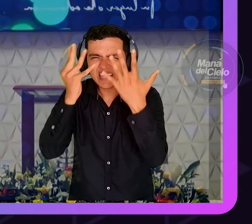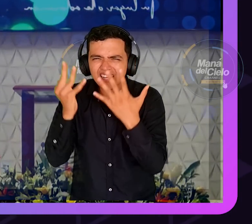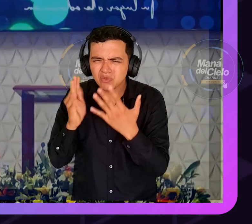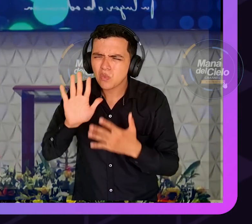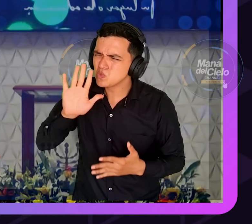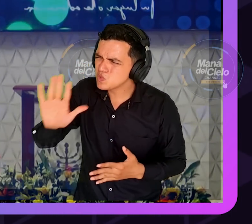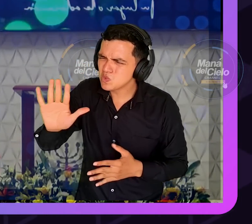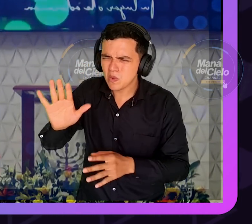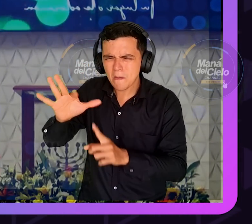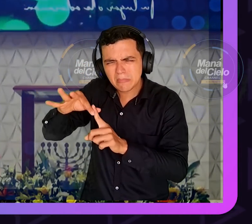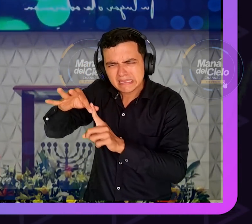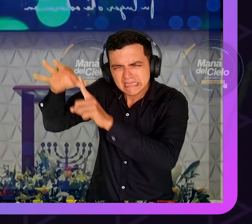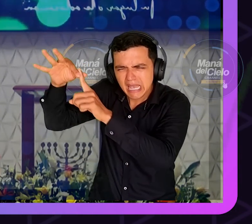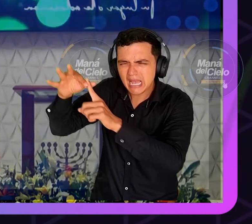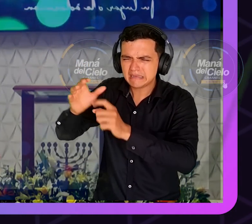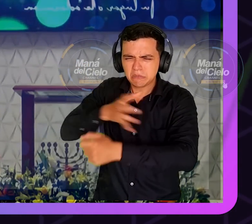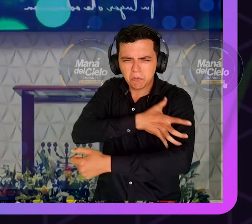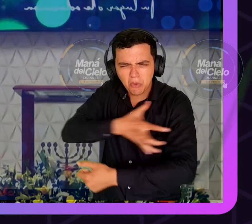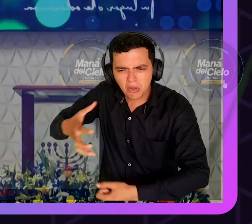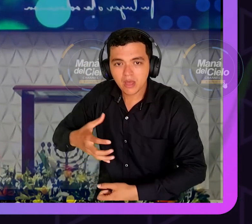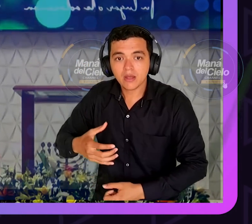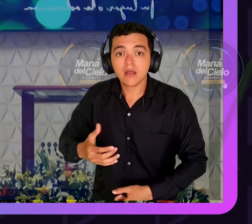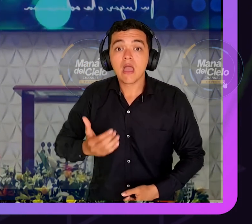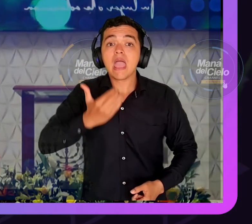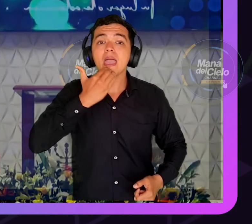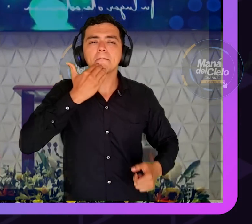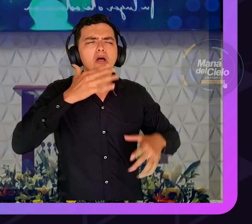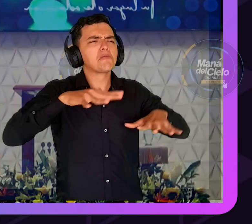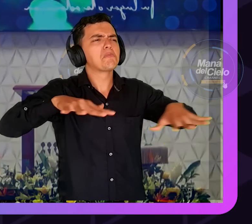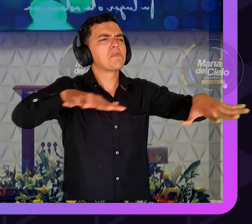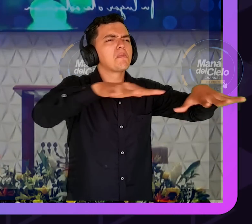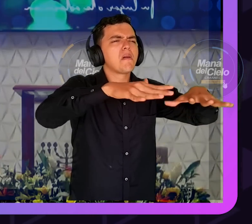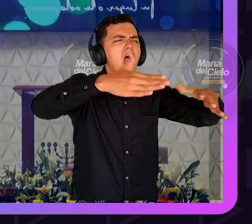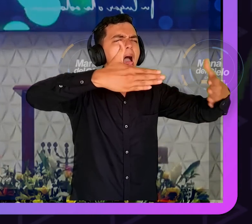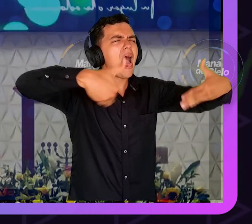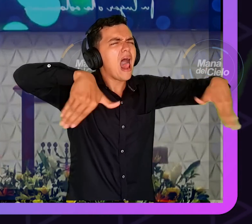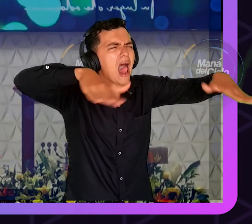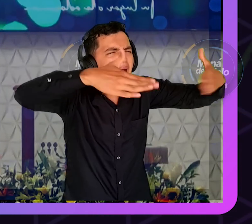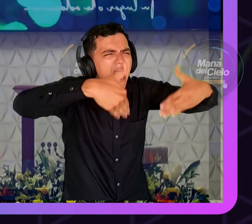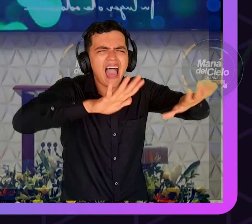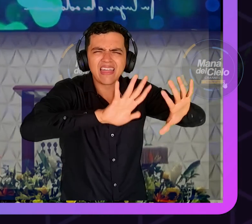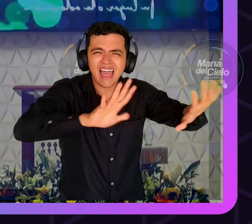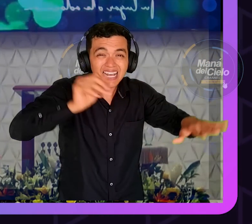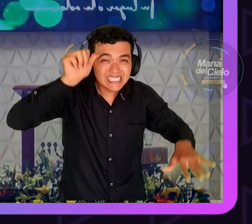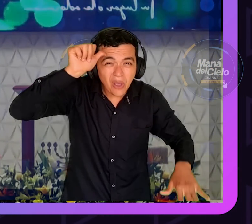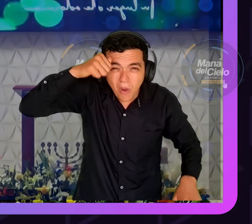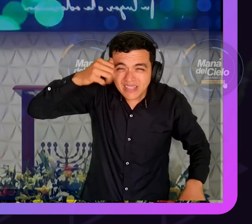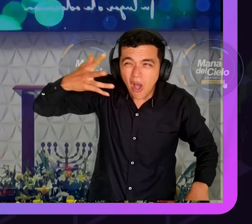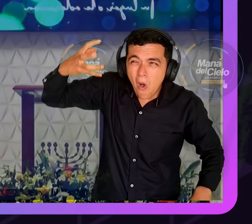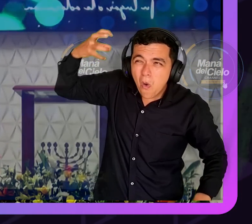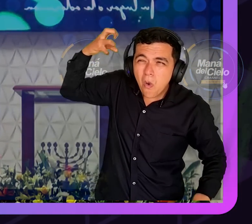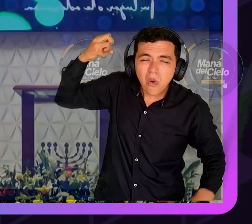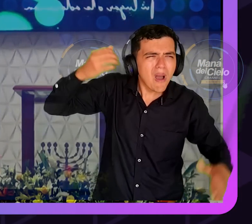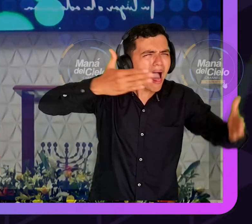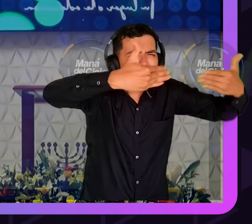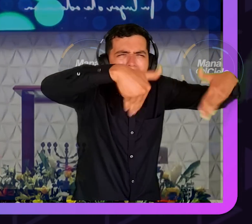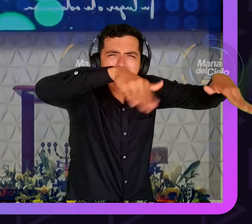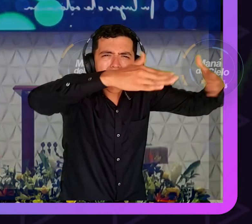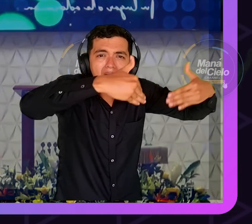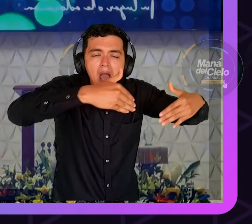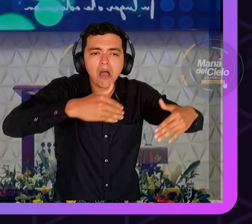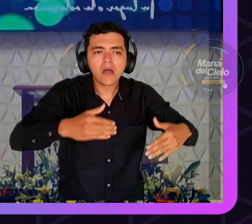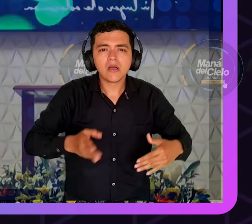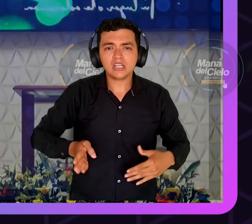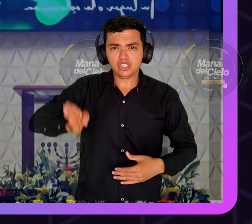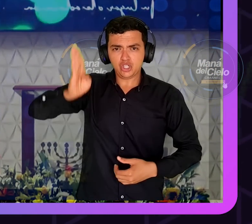hicimos una reunión de maestro de escuela dominical y había una placa curva aquí que yo he puesto con el hermano Larsen ahí y ahí eran como cinco metros y metían